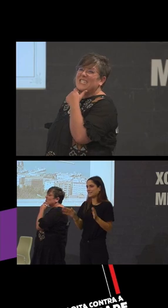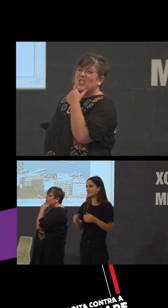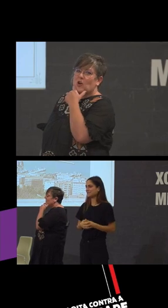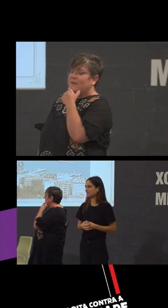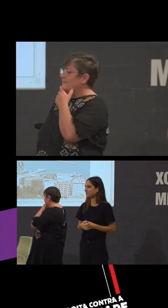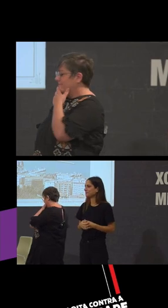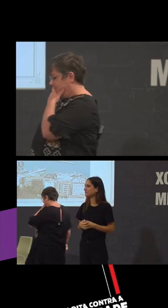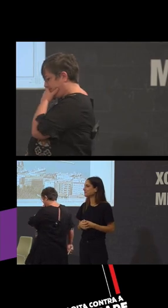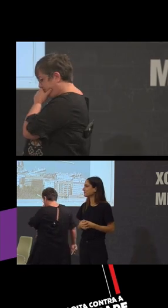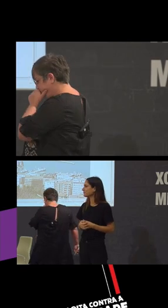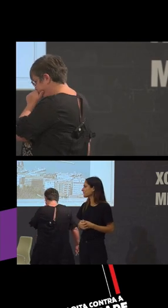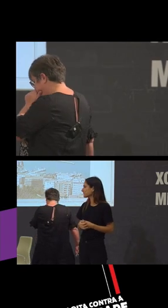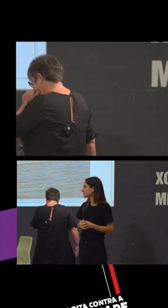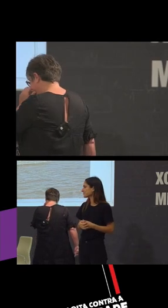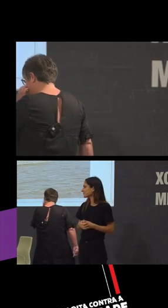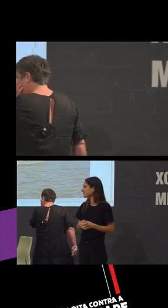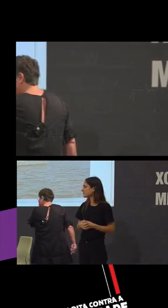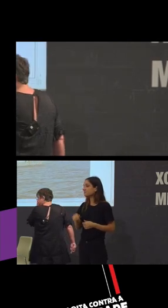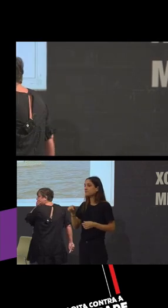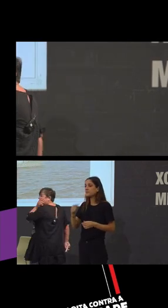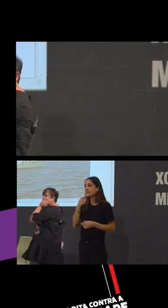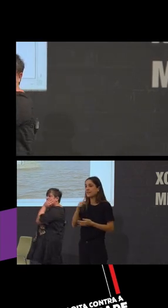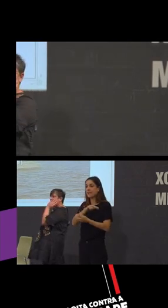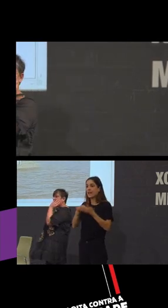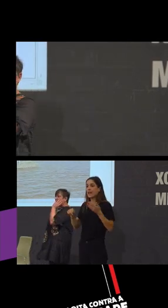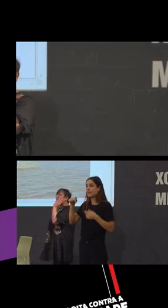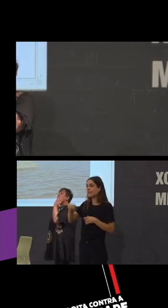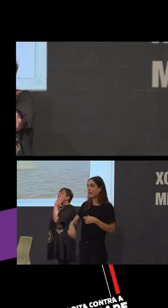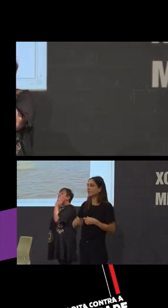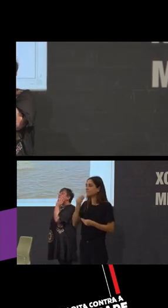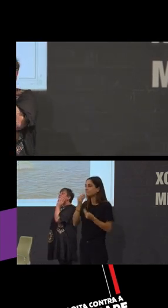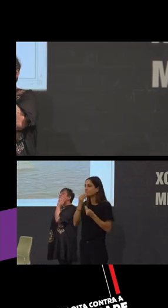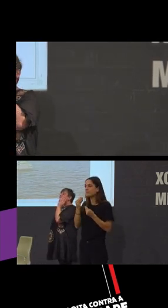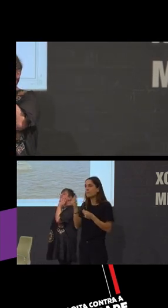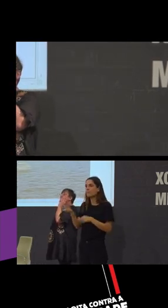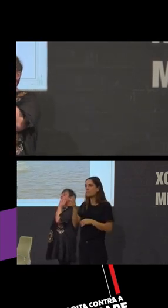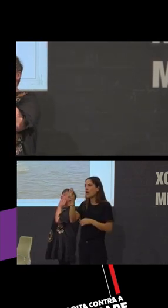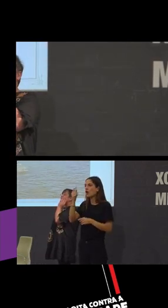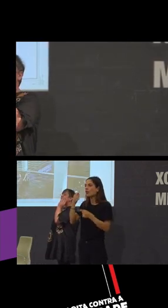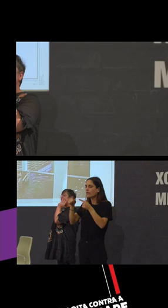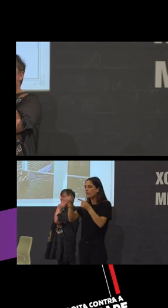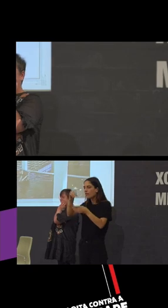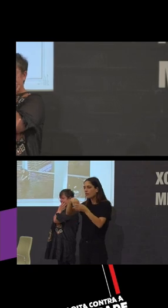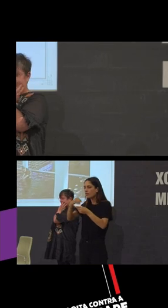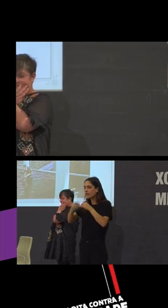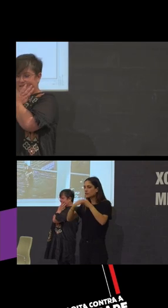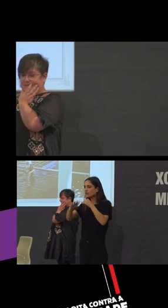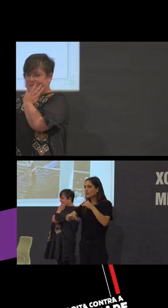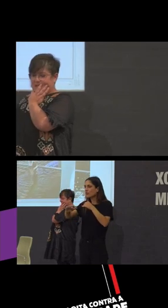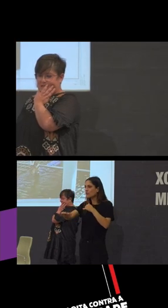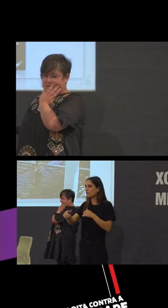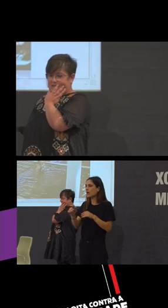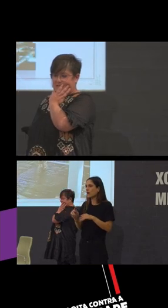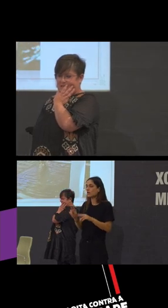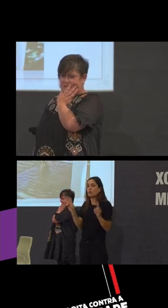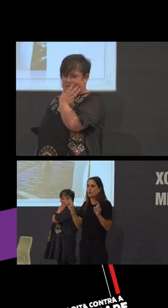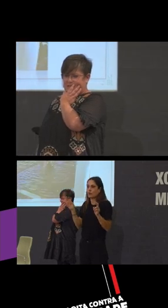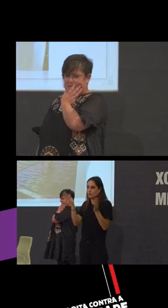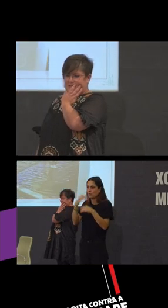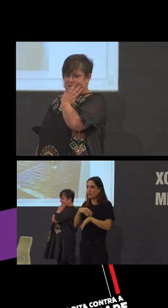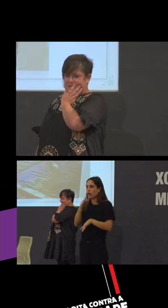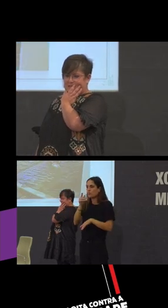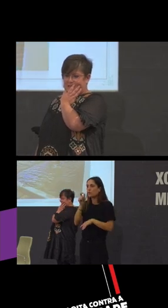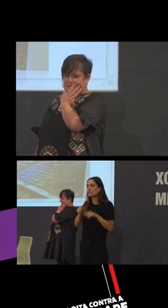Decir que en Galicia se comen os mellores frutos do mar non é descubrir nada novo, pois non hai español que o ignore. Su riqueza